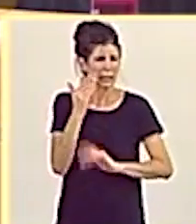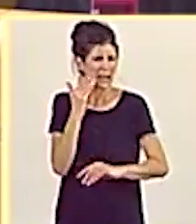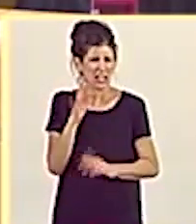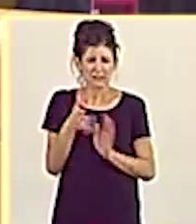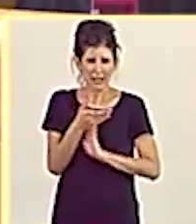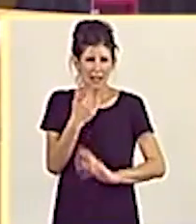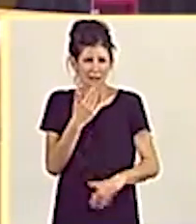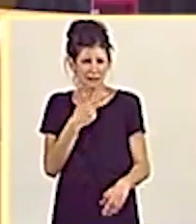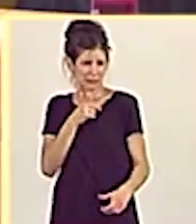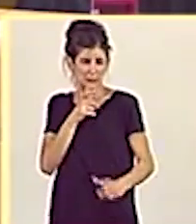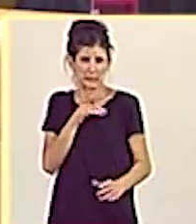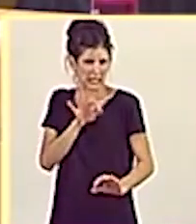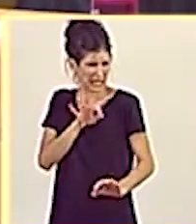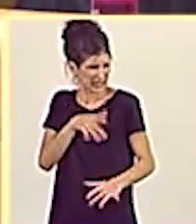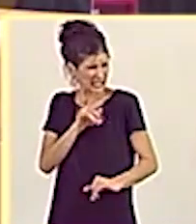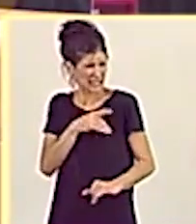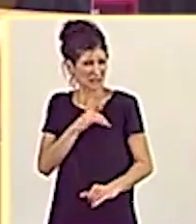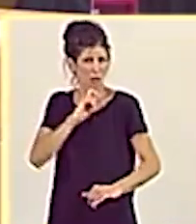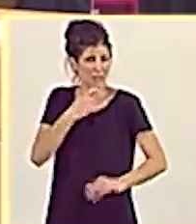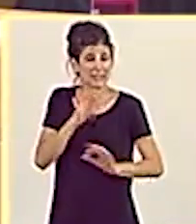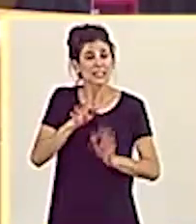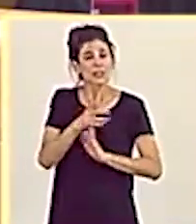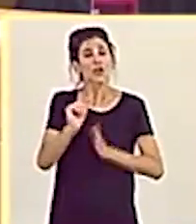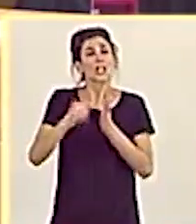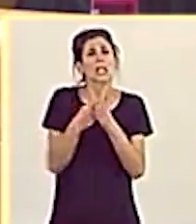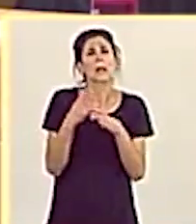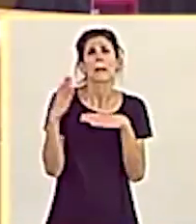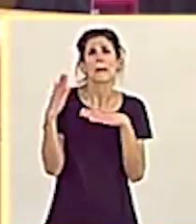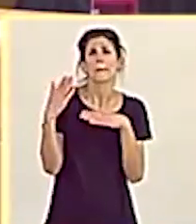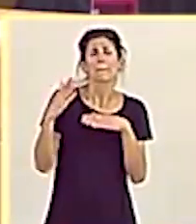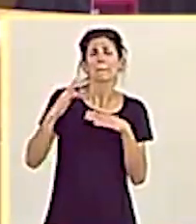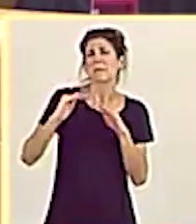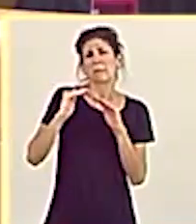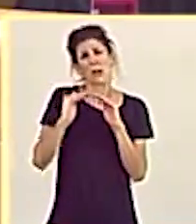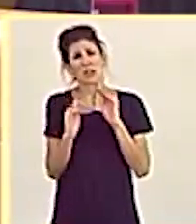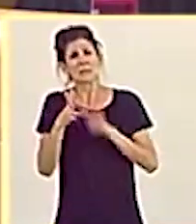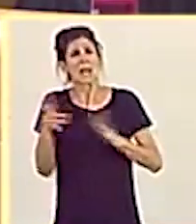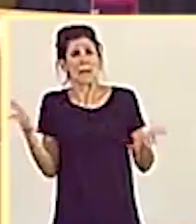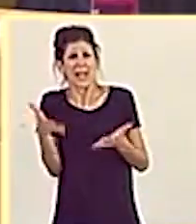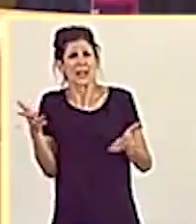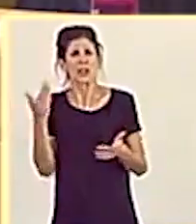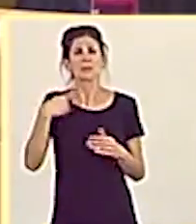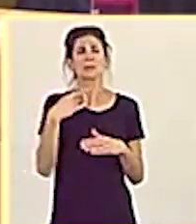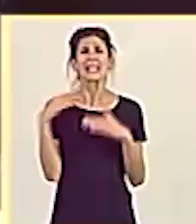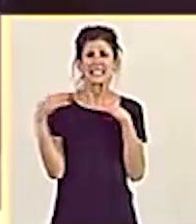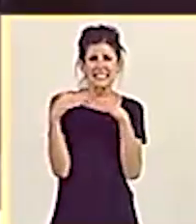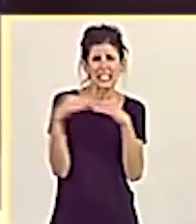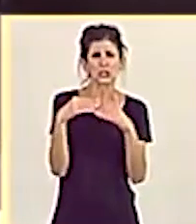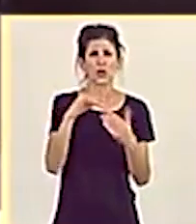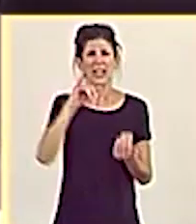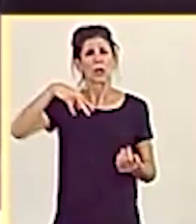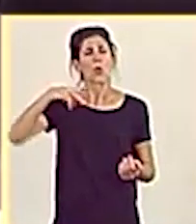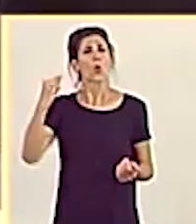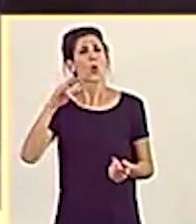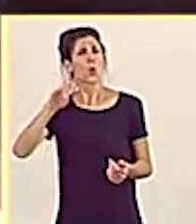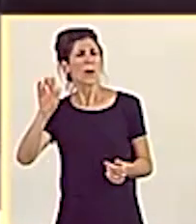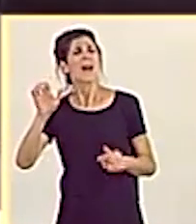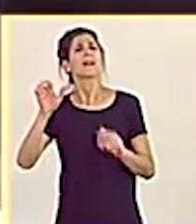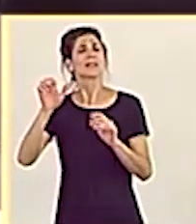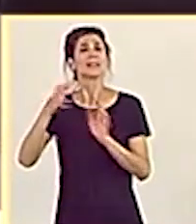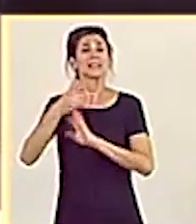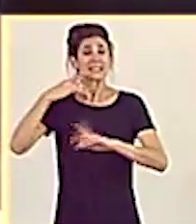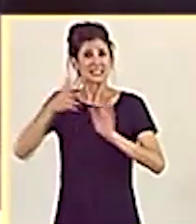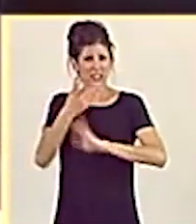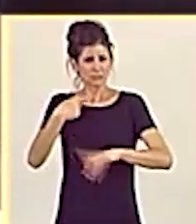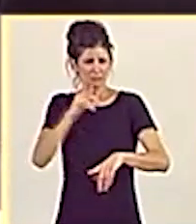Los contratos menores y los contratos de emergencia del INJUVE y del INSERSO no solamente han cumplido todas las